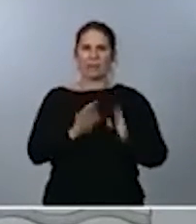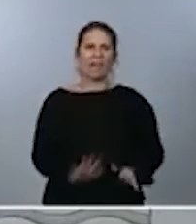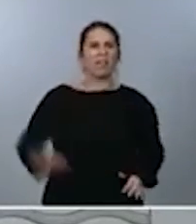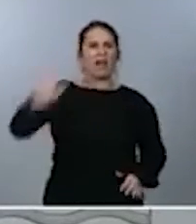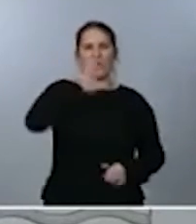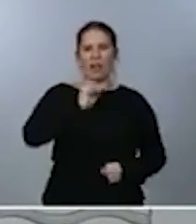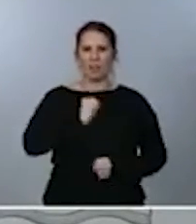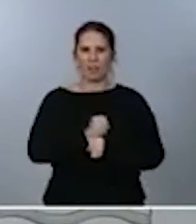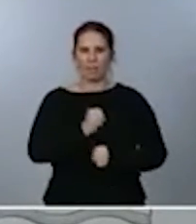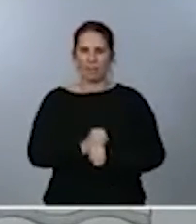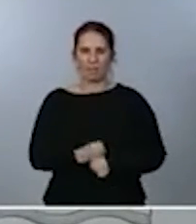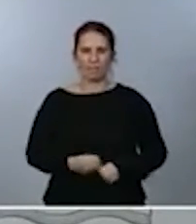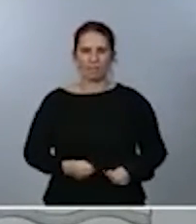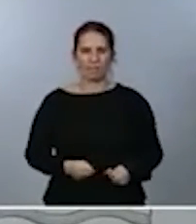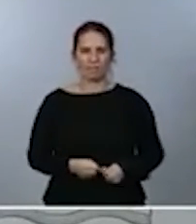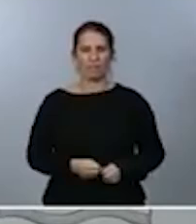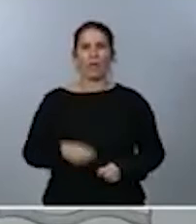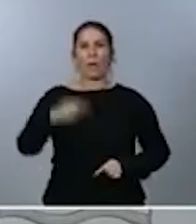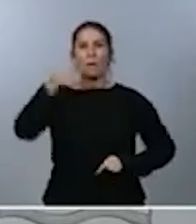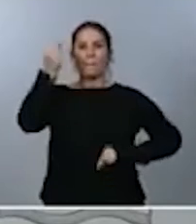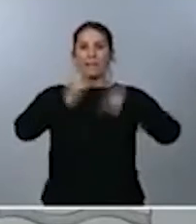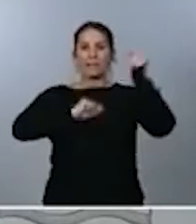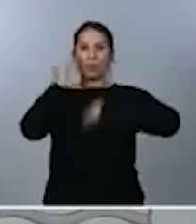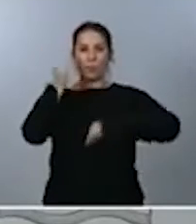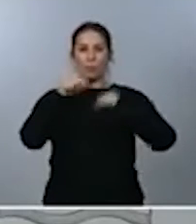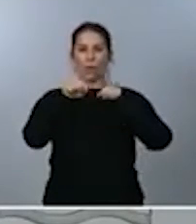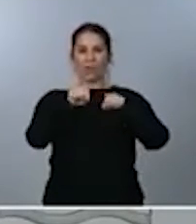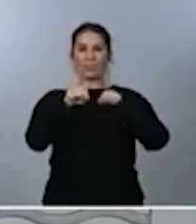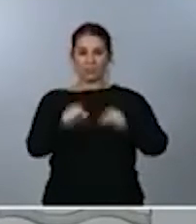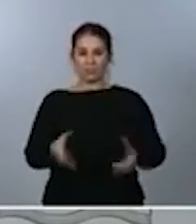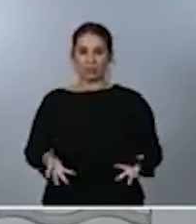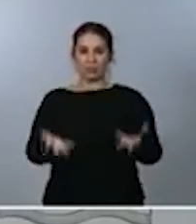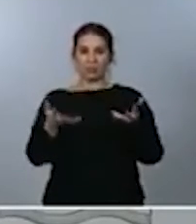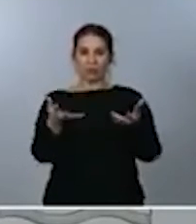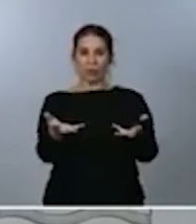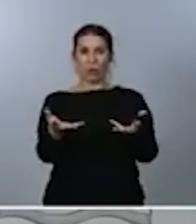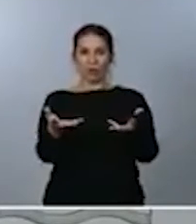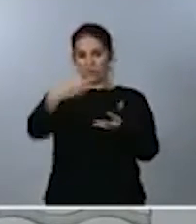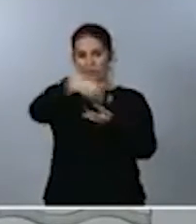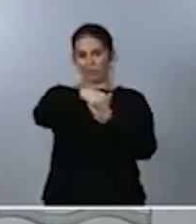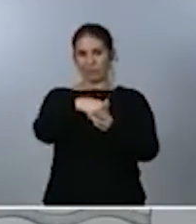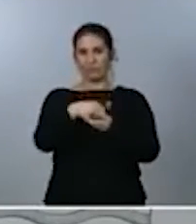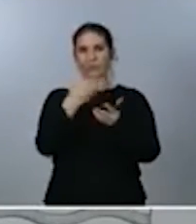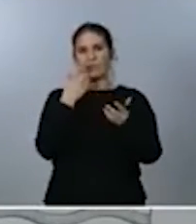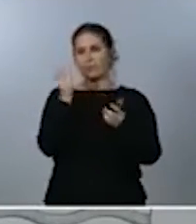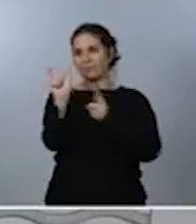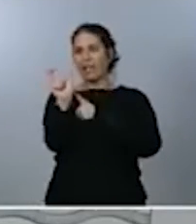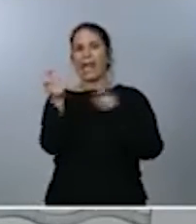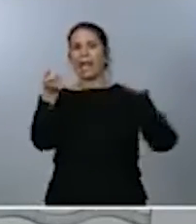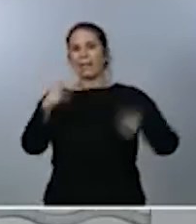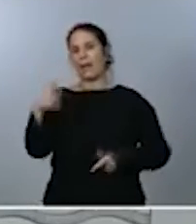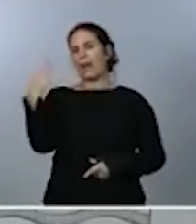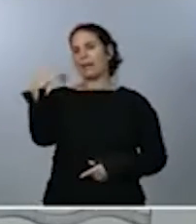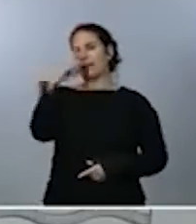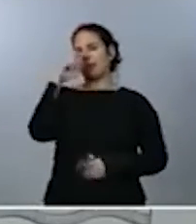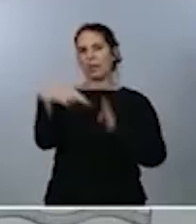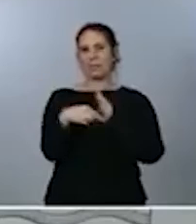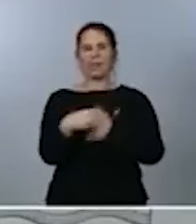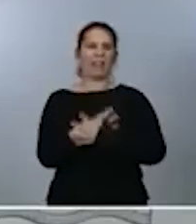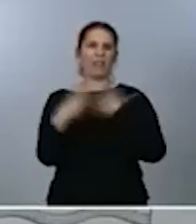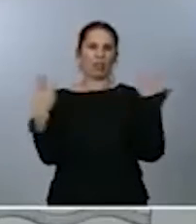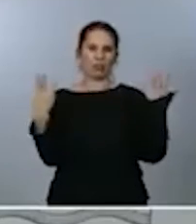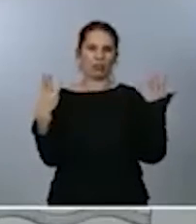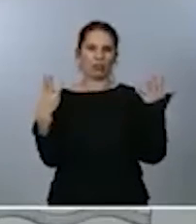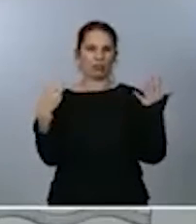El presupuesto del que va a disponer es equivalente al que ha tenido en 2018, es un presupuesto para este